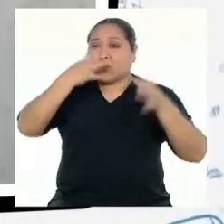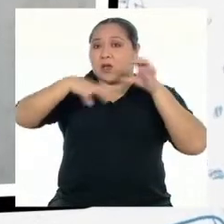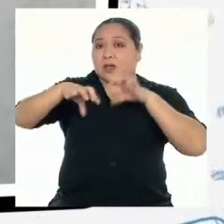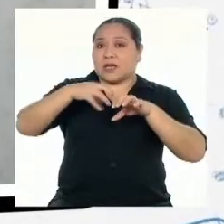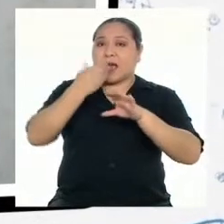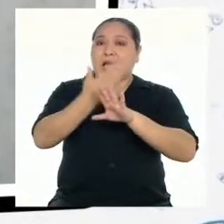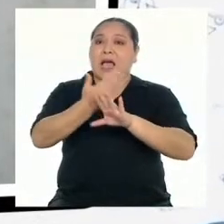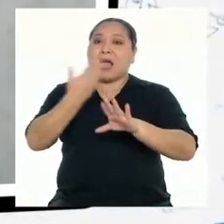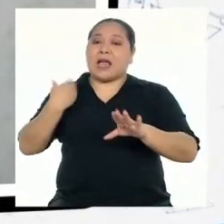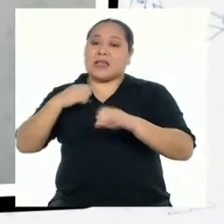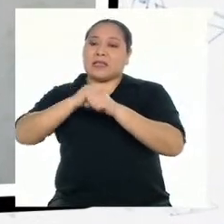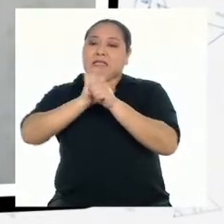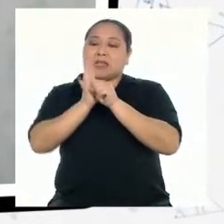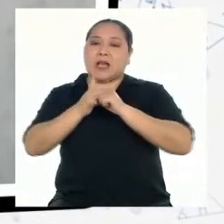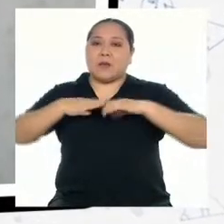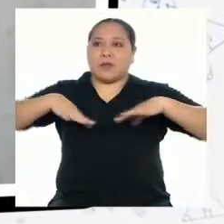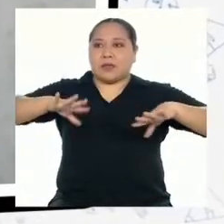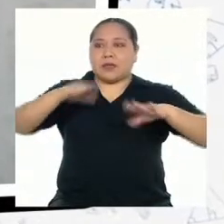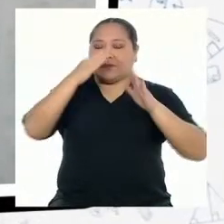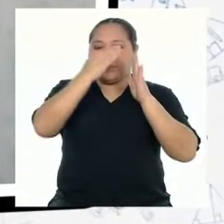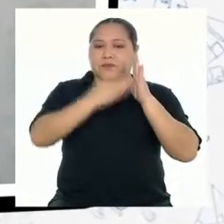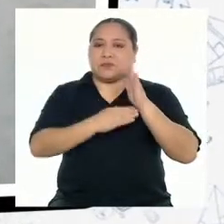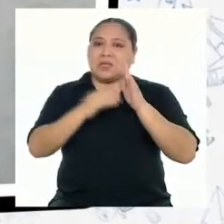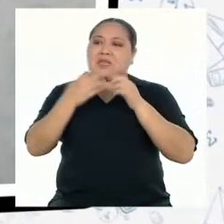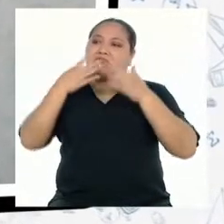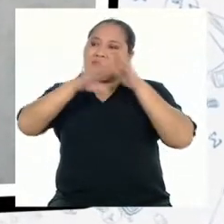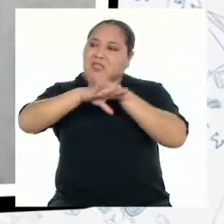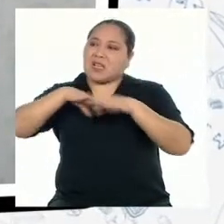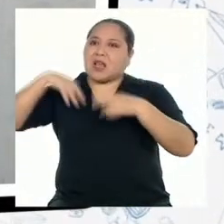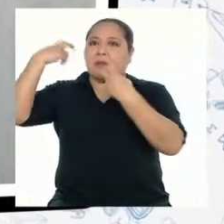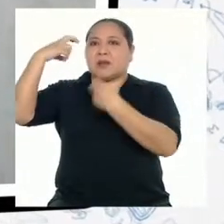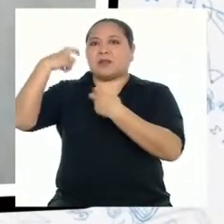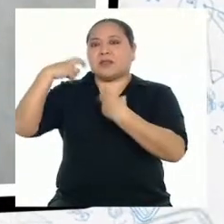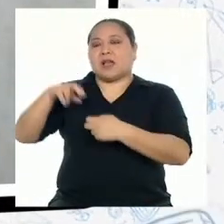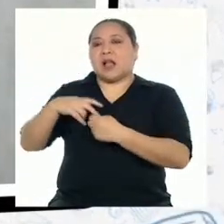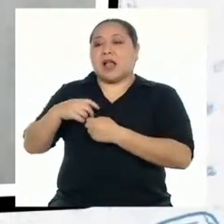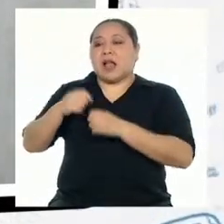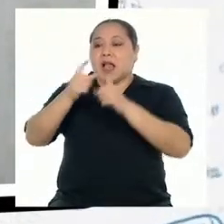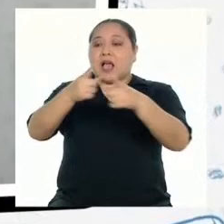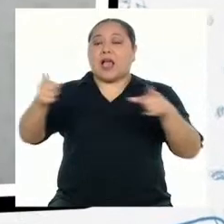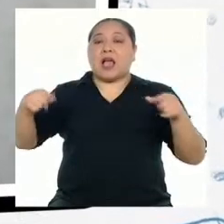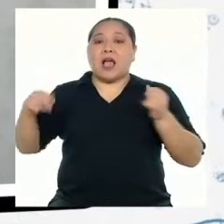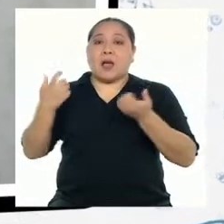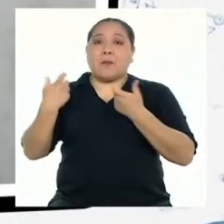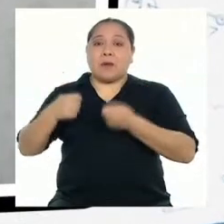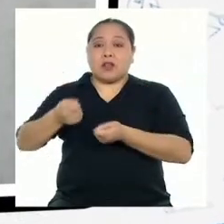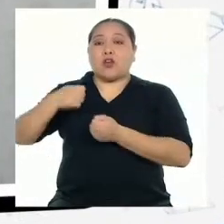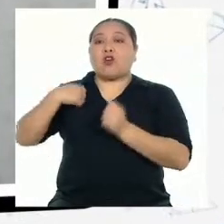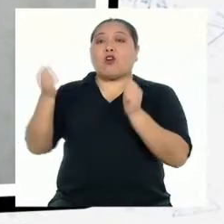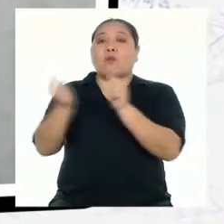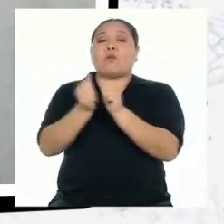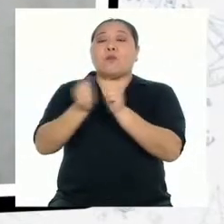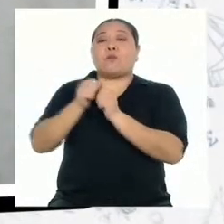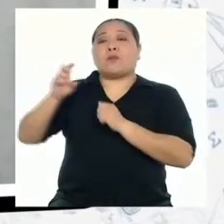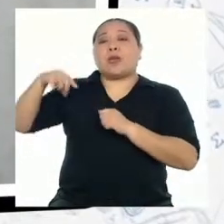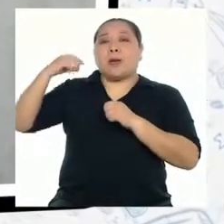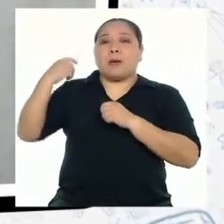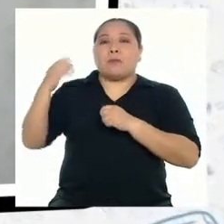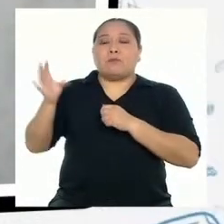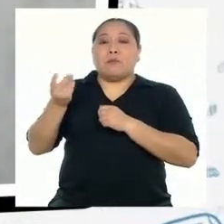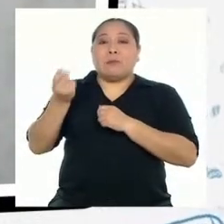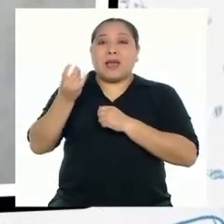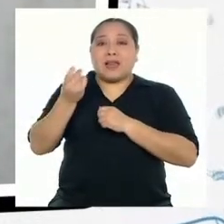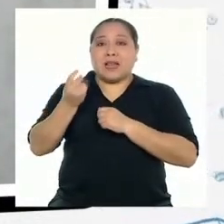antes de la pandemia están salir a pasear al parque con mi perrito, jugar con mis amigas o hacer deporte.